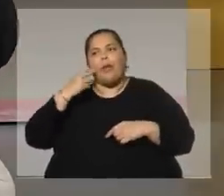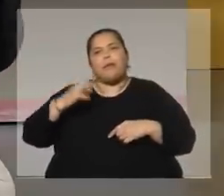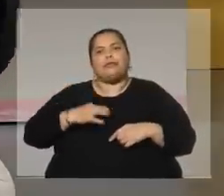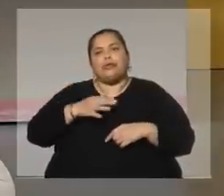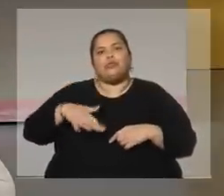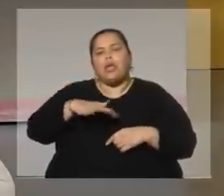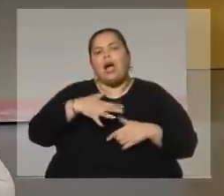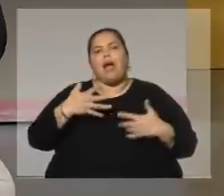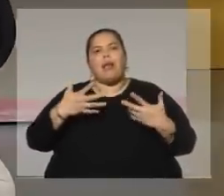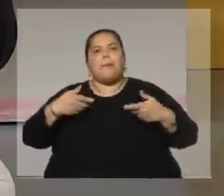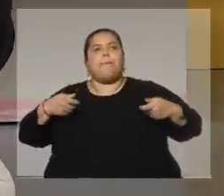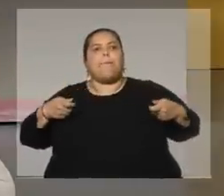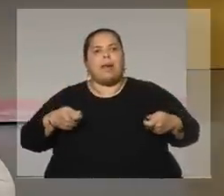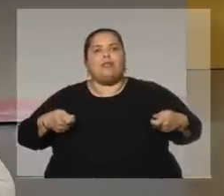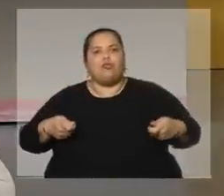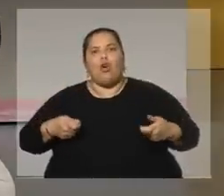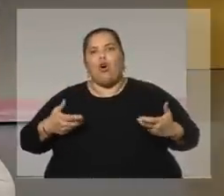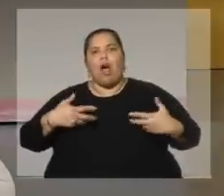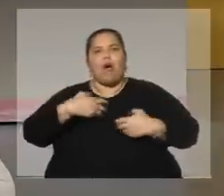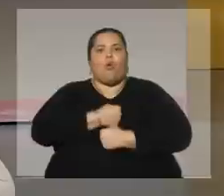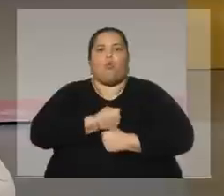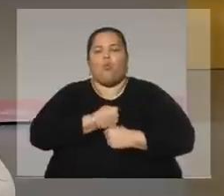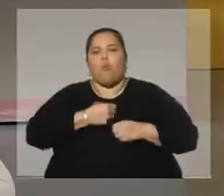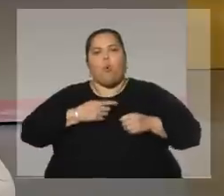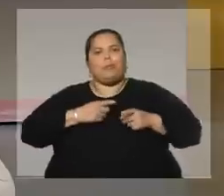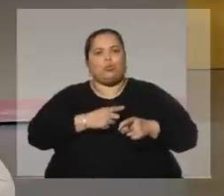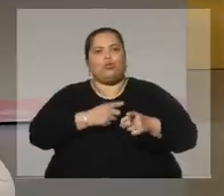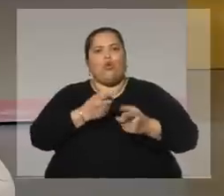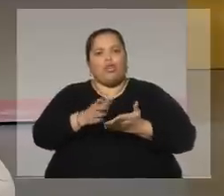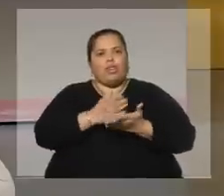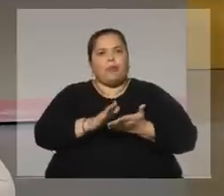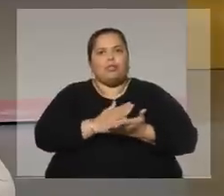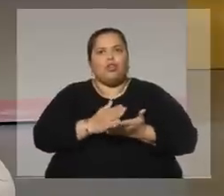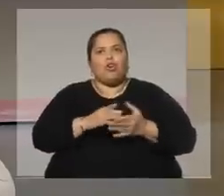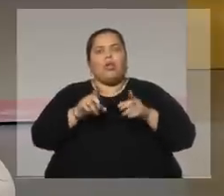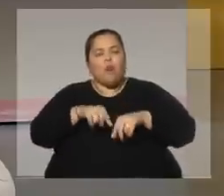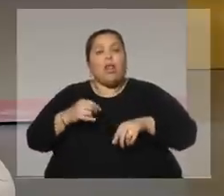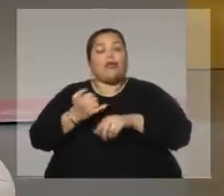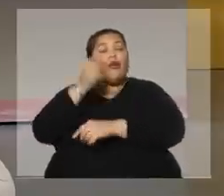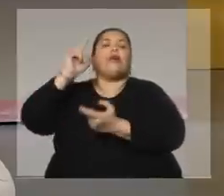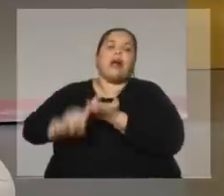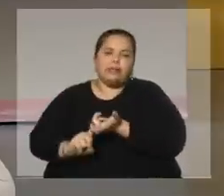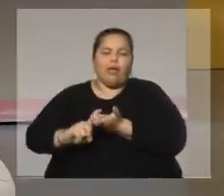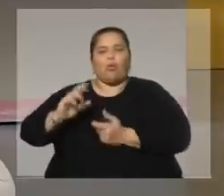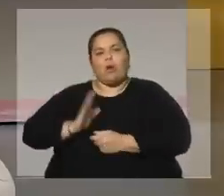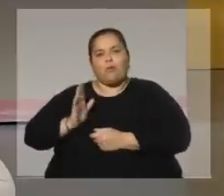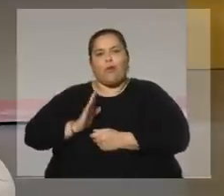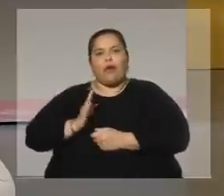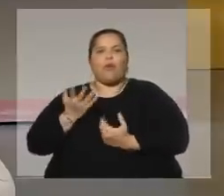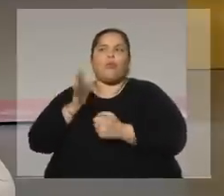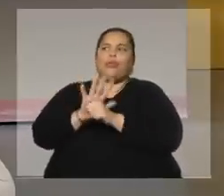de presión social, de angustia, de persecución y de discriminación, cometieron el error de casarse para después,